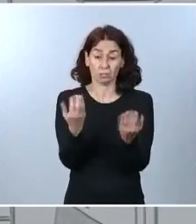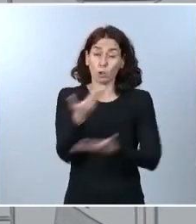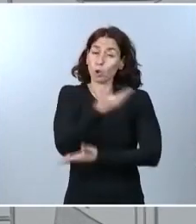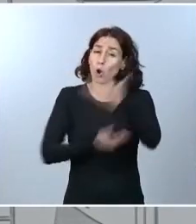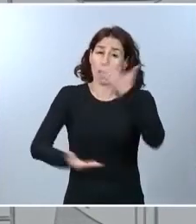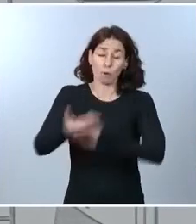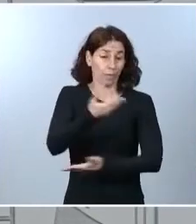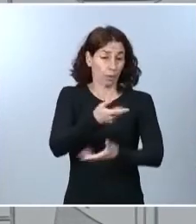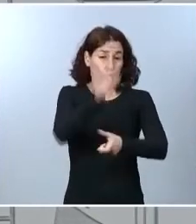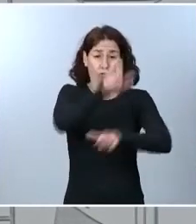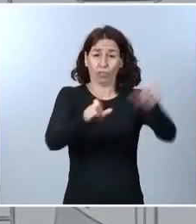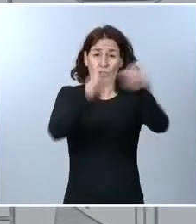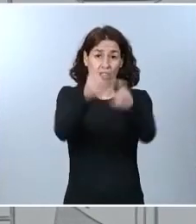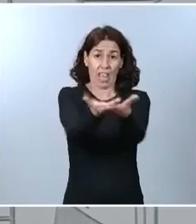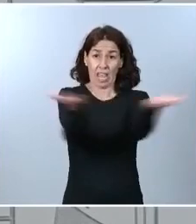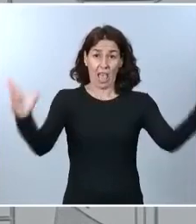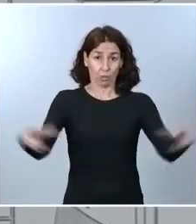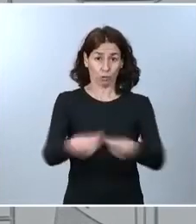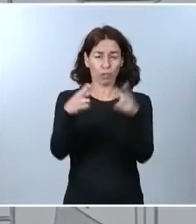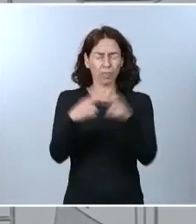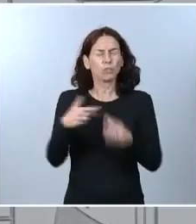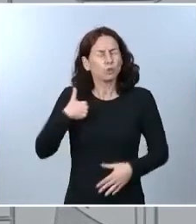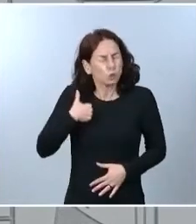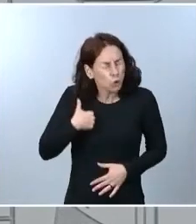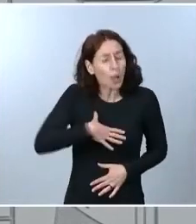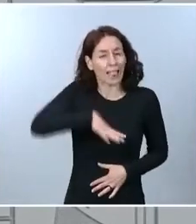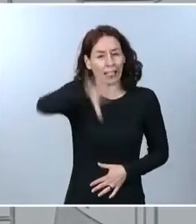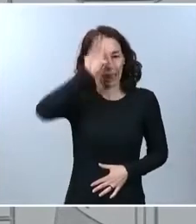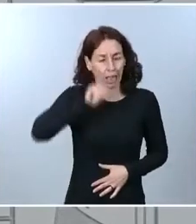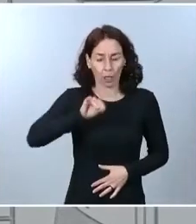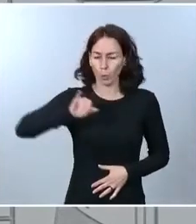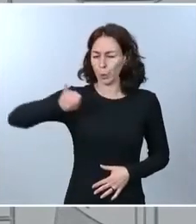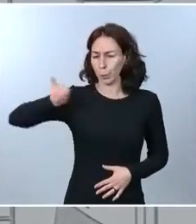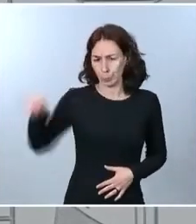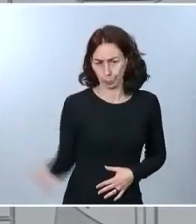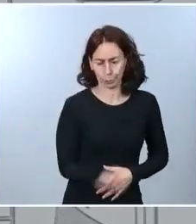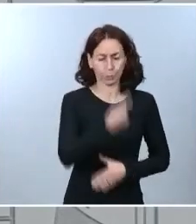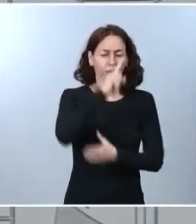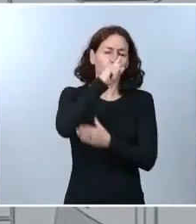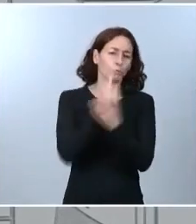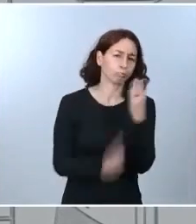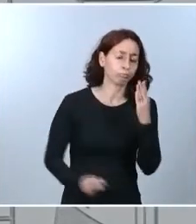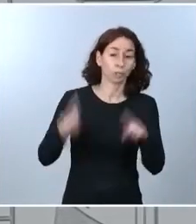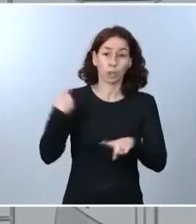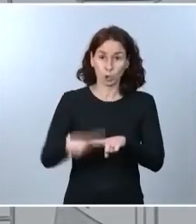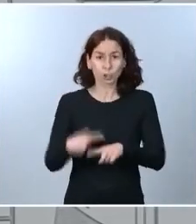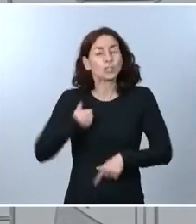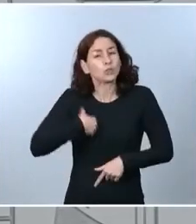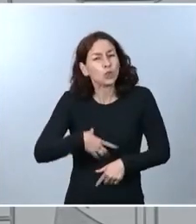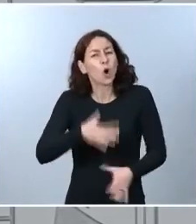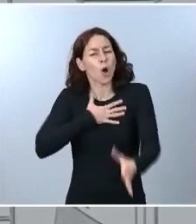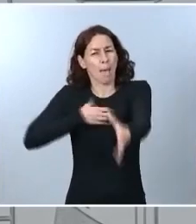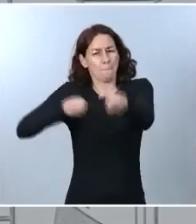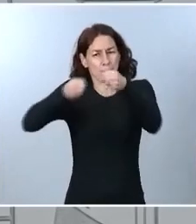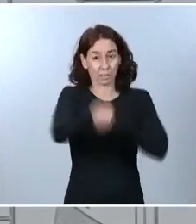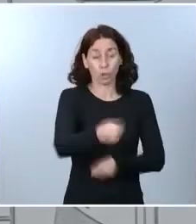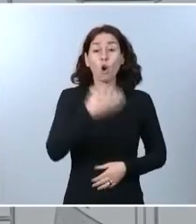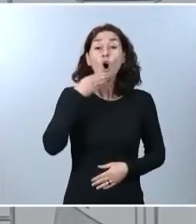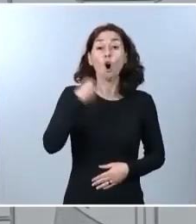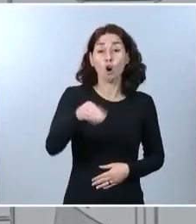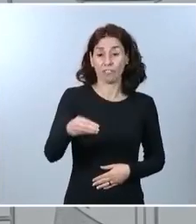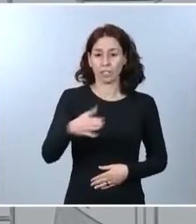el cansancio, empatizo con los jóvenes que quieren vivir la vida, que quieren salir, que quieren disfrutar de su juventud,